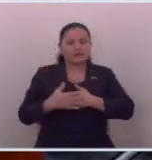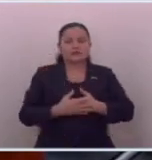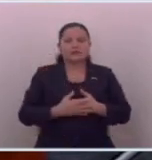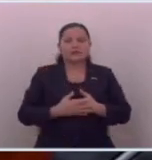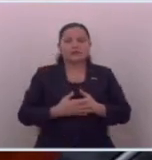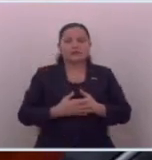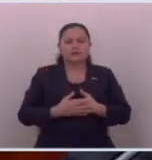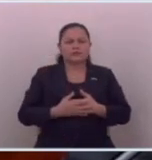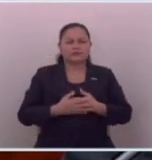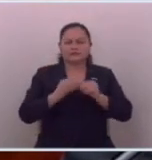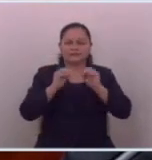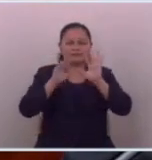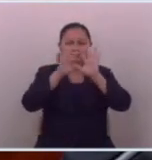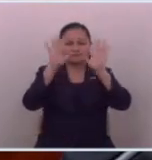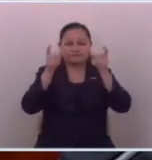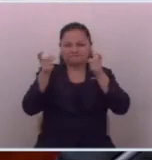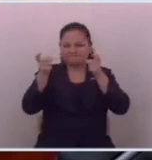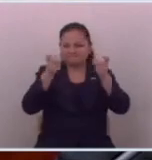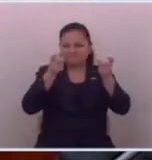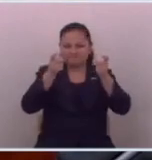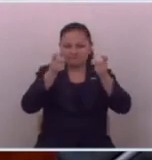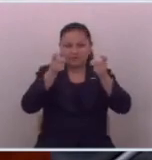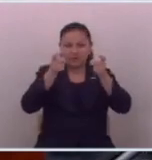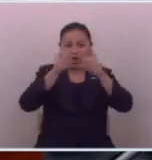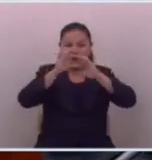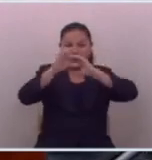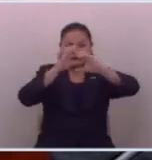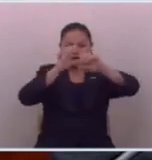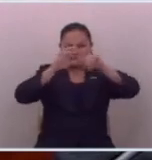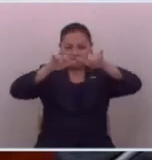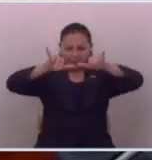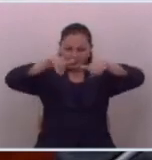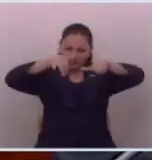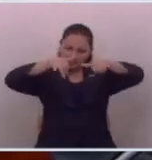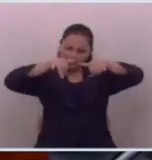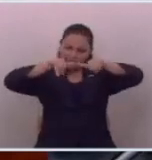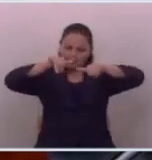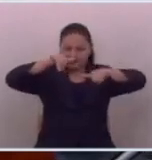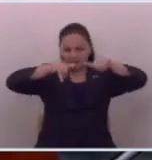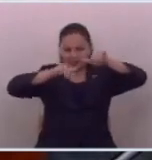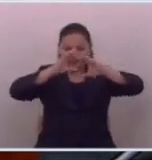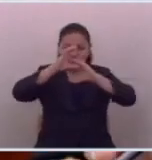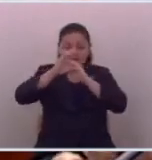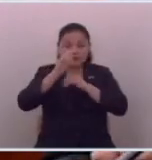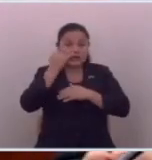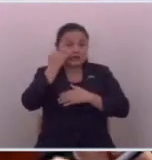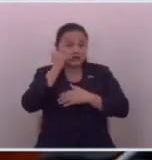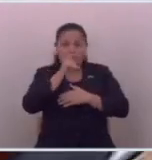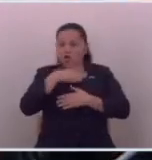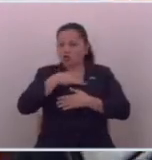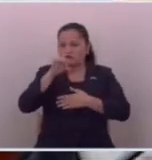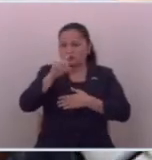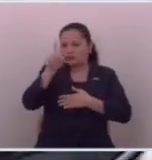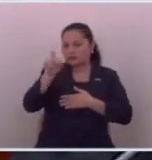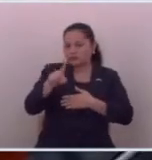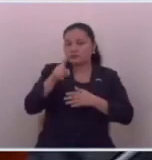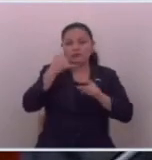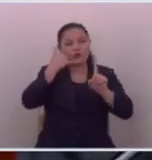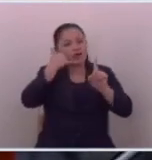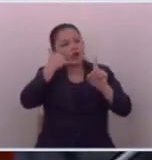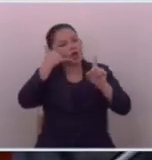era bien evidente el control de las comunicaciones que habían en el país si no le gustaba una pregunta llamaban